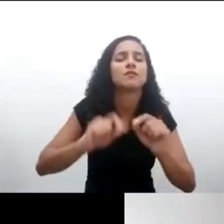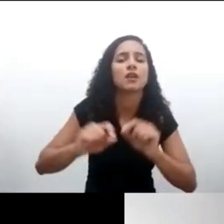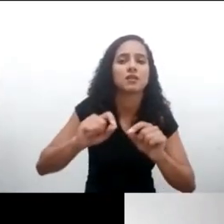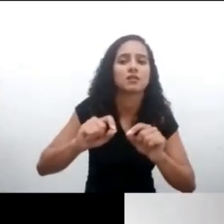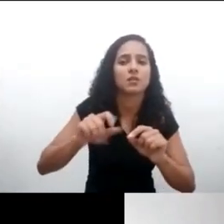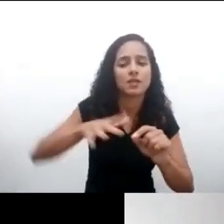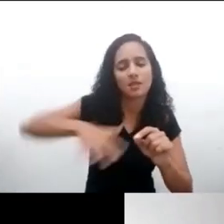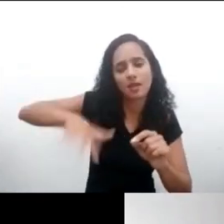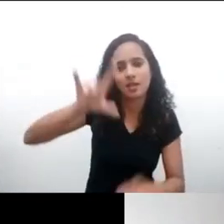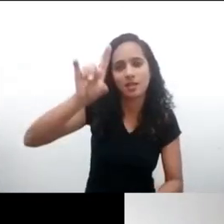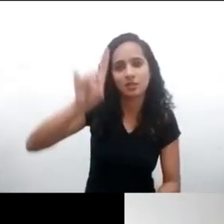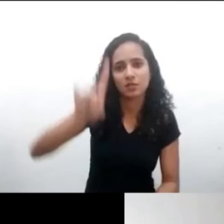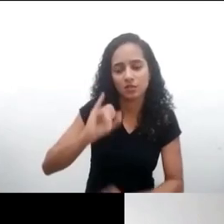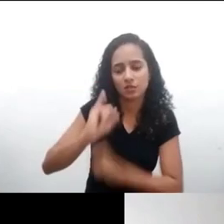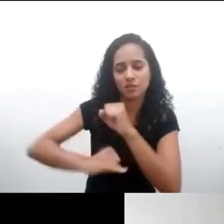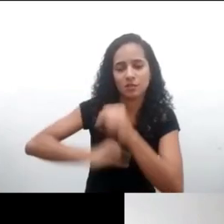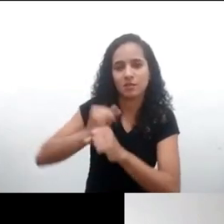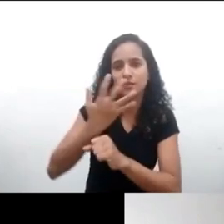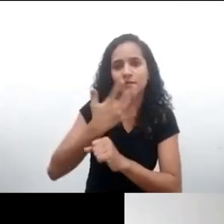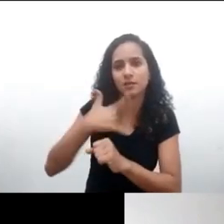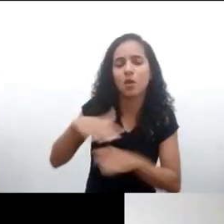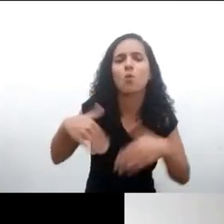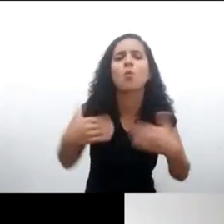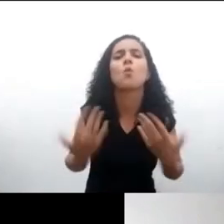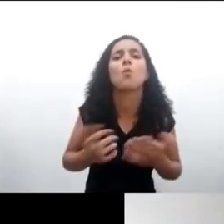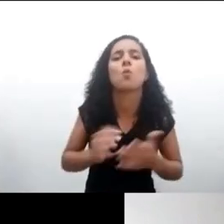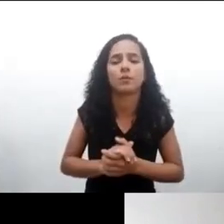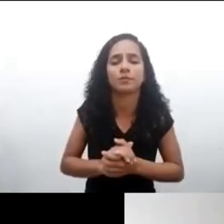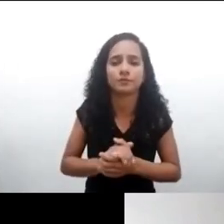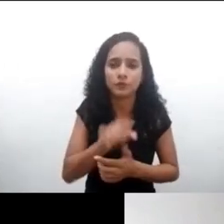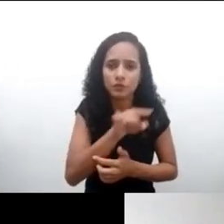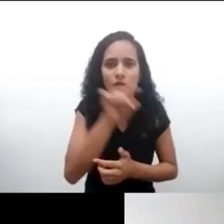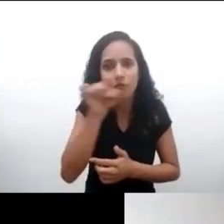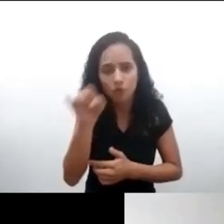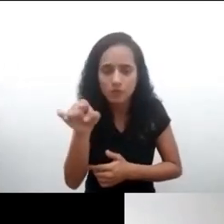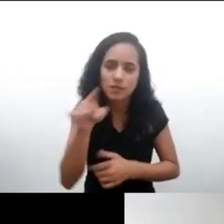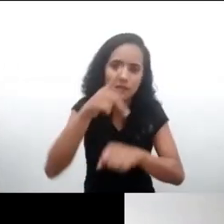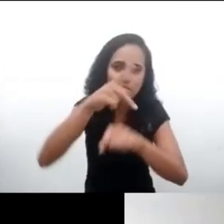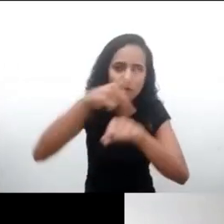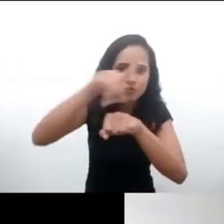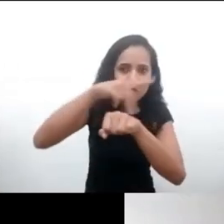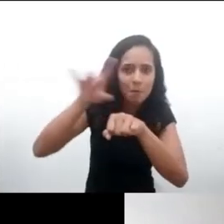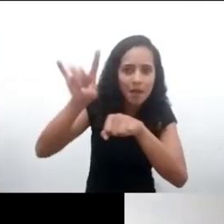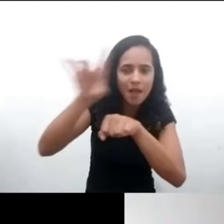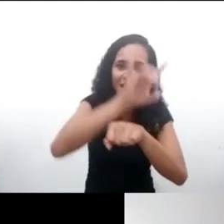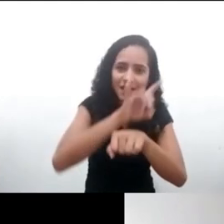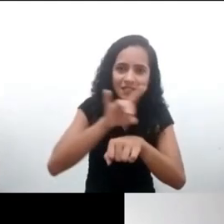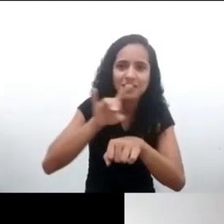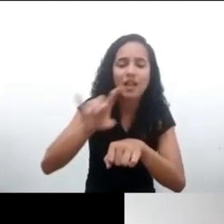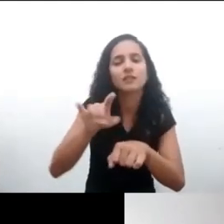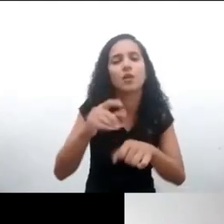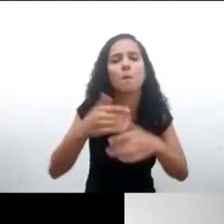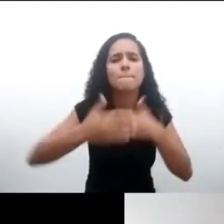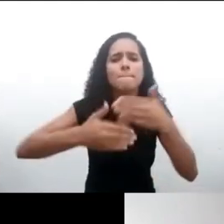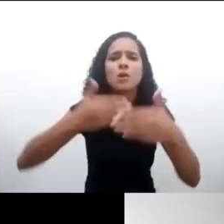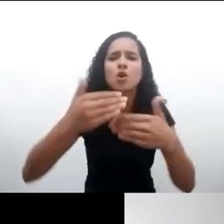necesario hacer en el área de los derechos de la niñez y adolescencia en el área digital? ¿Cuáles son los temas que resaltarían en